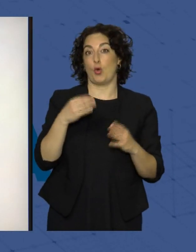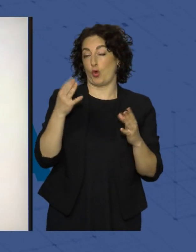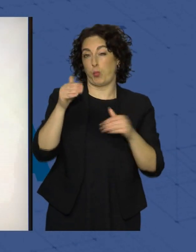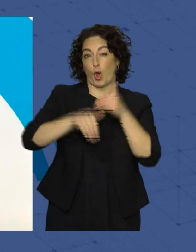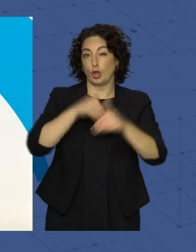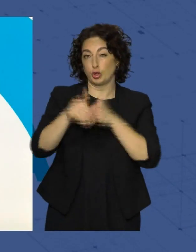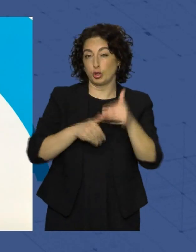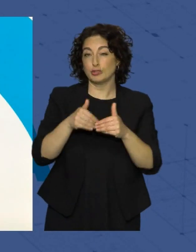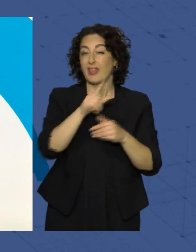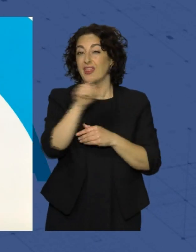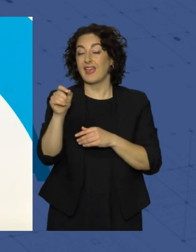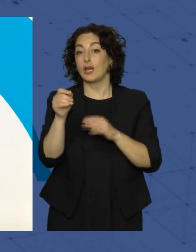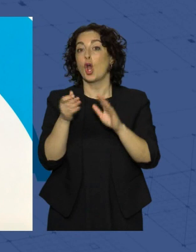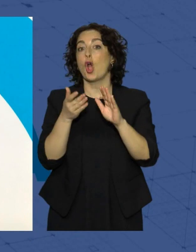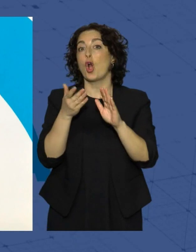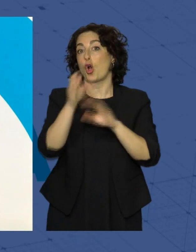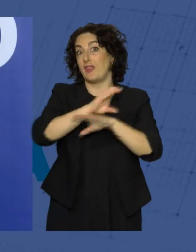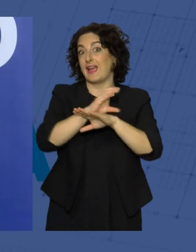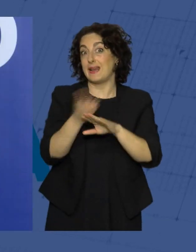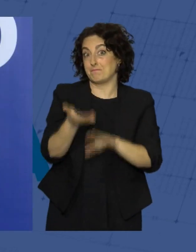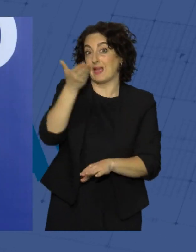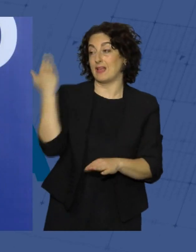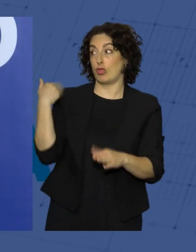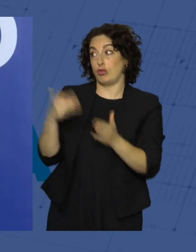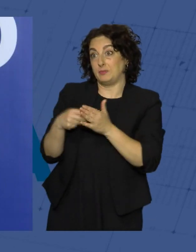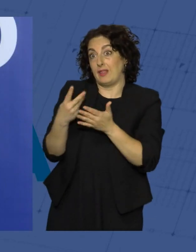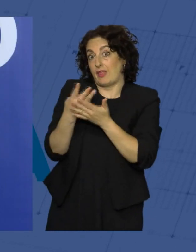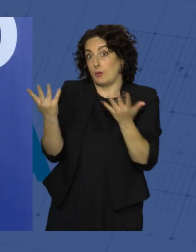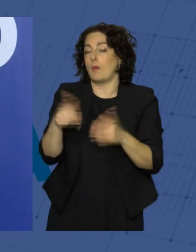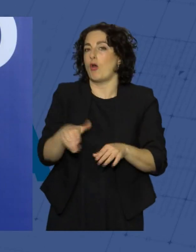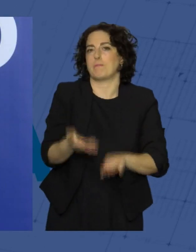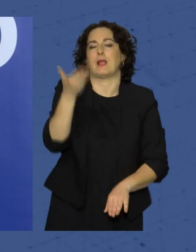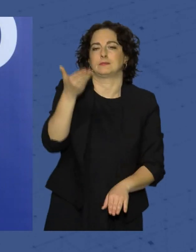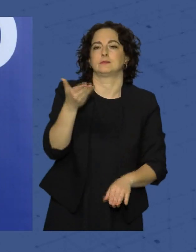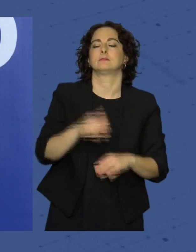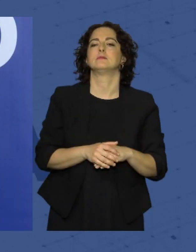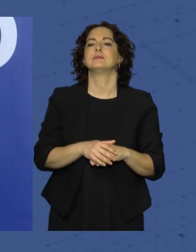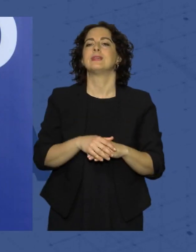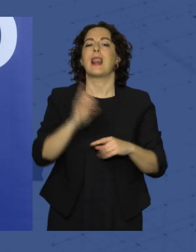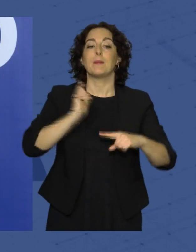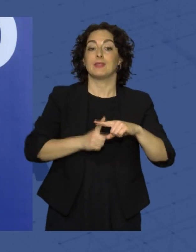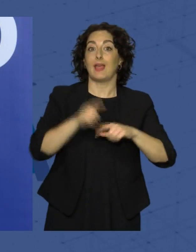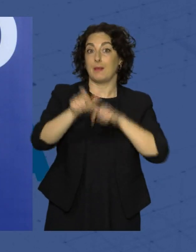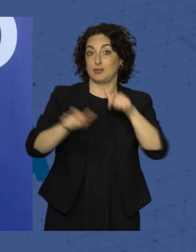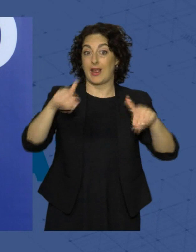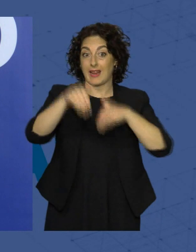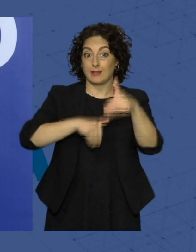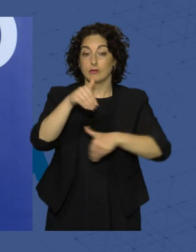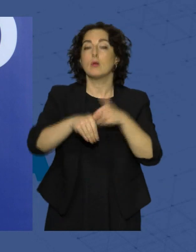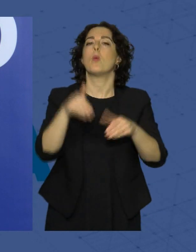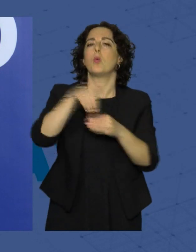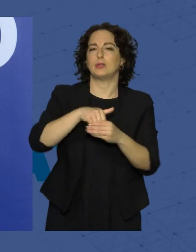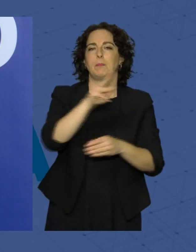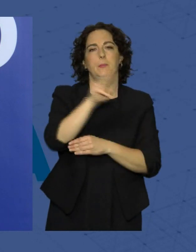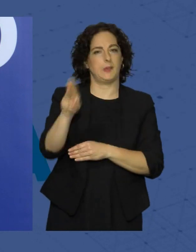y 100 concejales más que en 2019. La mitad del electorado de la provincia de Almería ha votado al Partido